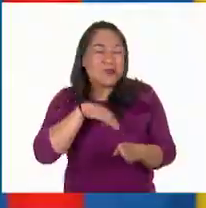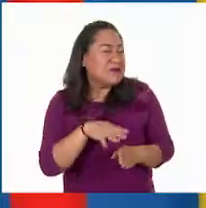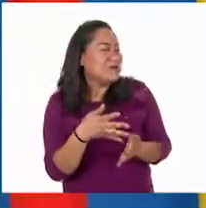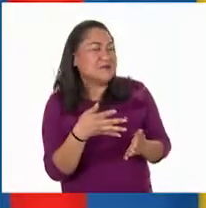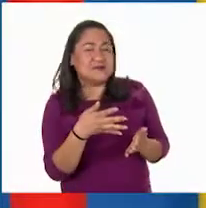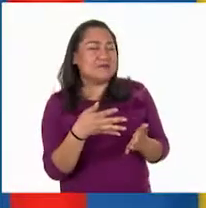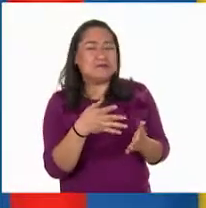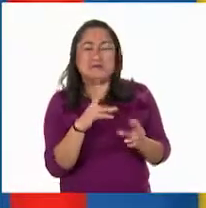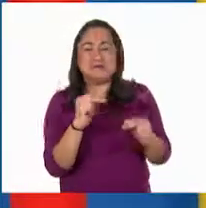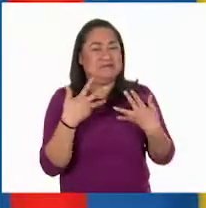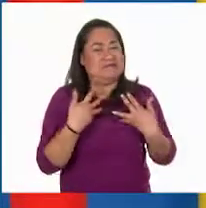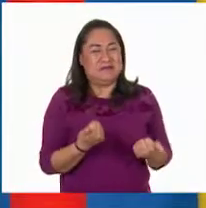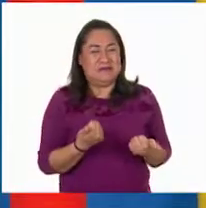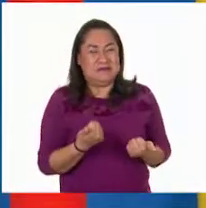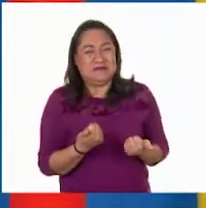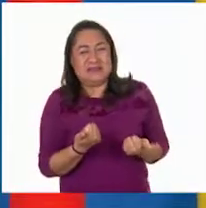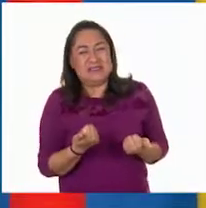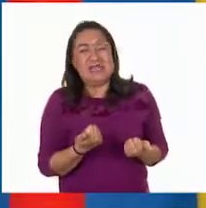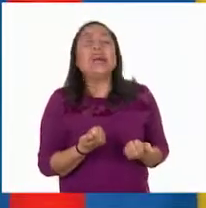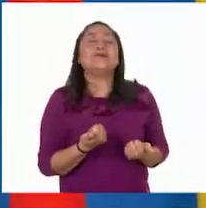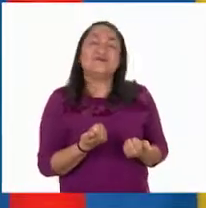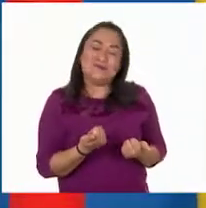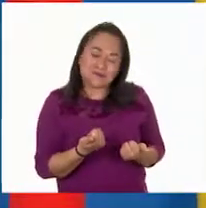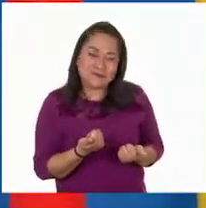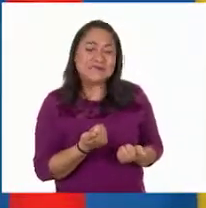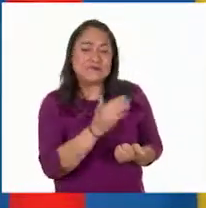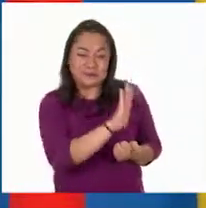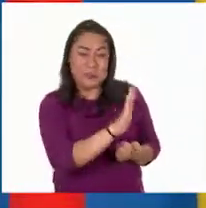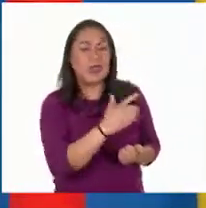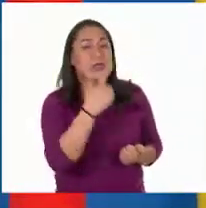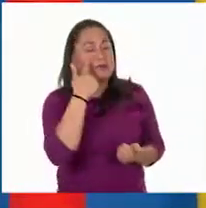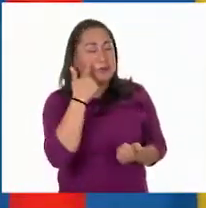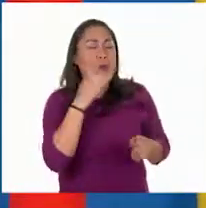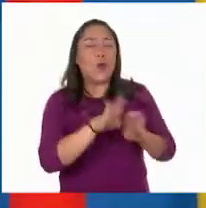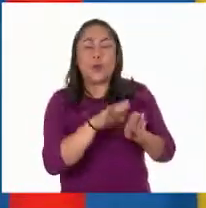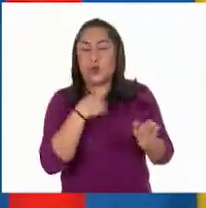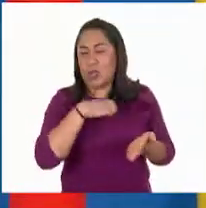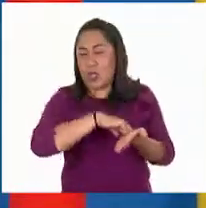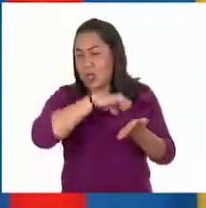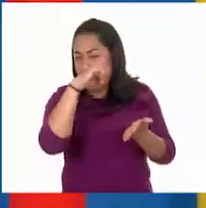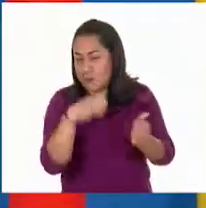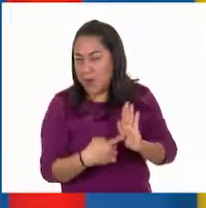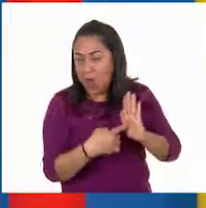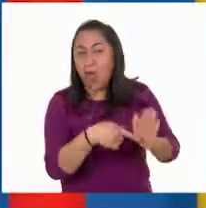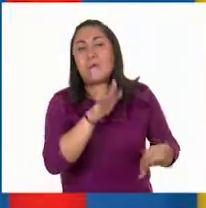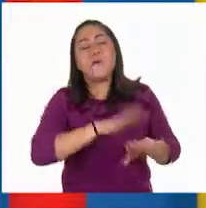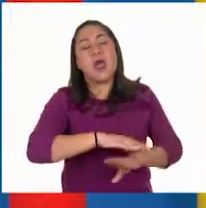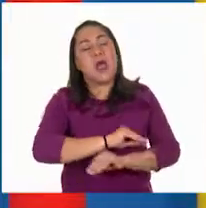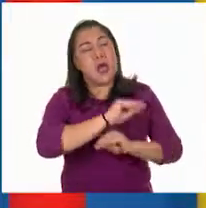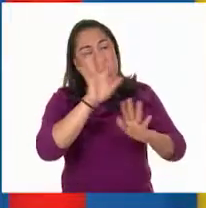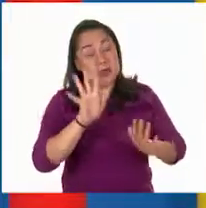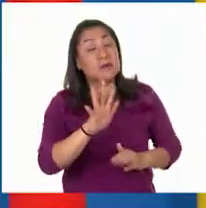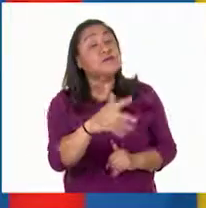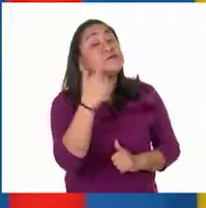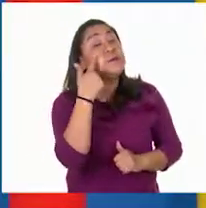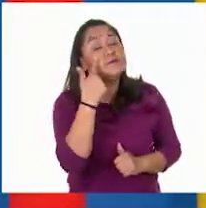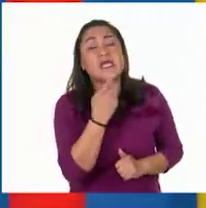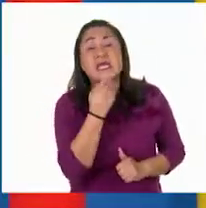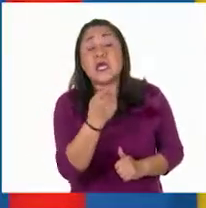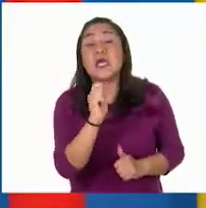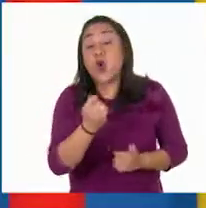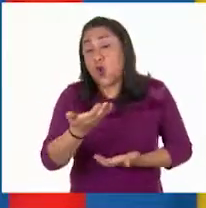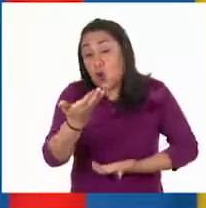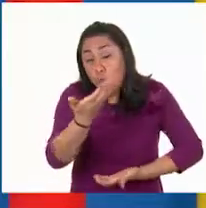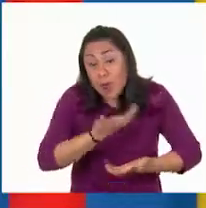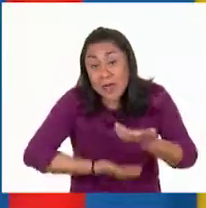Bueno, sí es un poco así, Larisa. Yo creo que con un ejemplo quedará más claro. Nos dice que el comercio